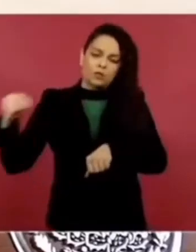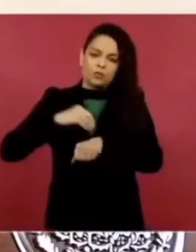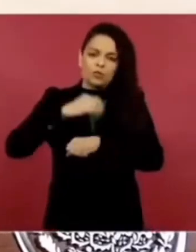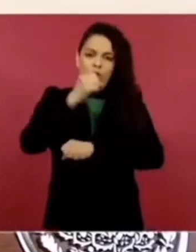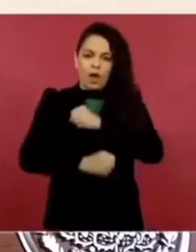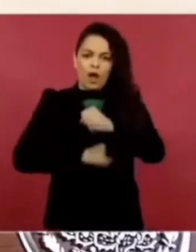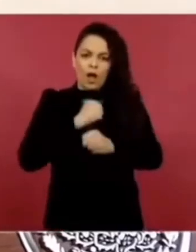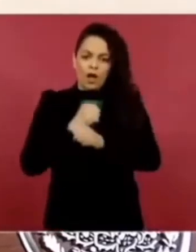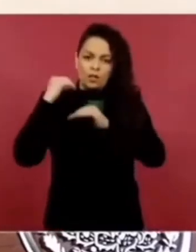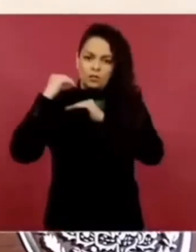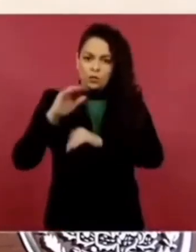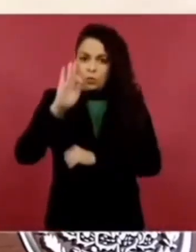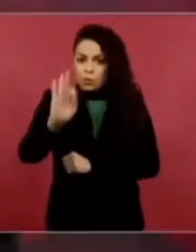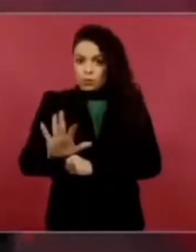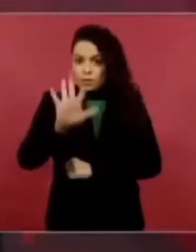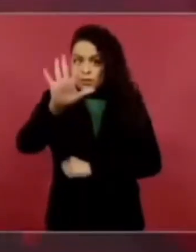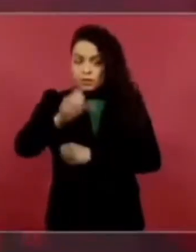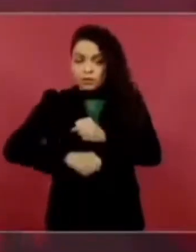Lo condenan.